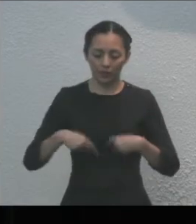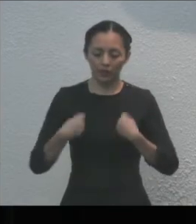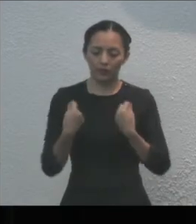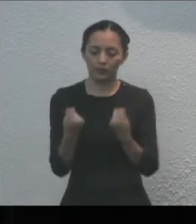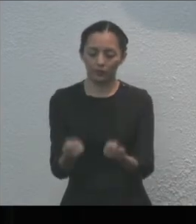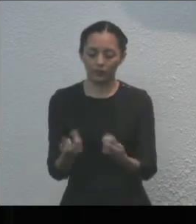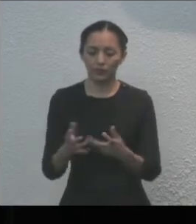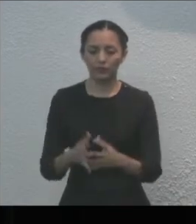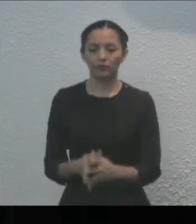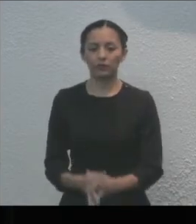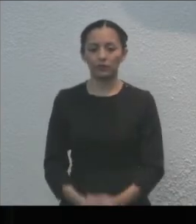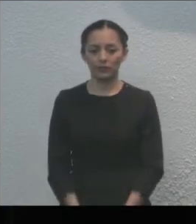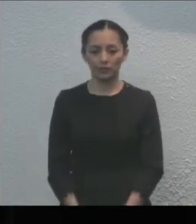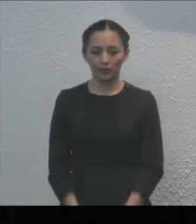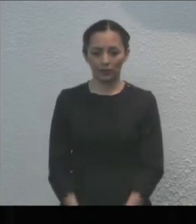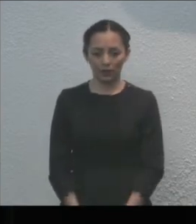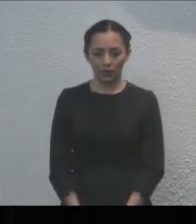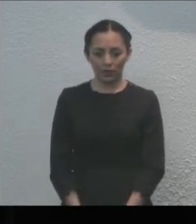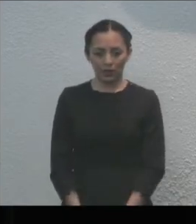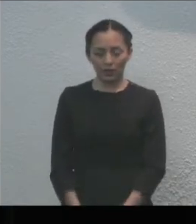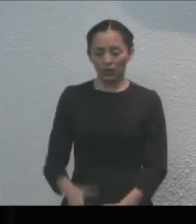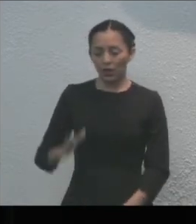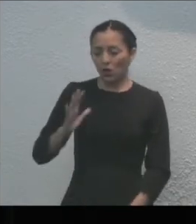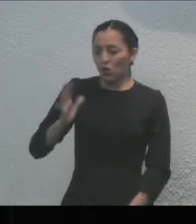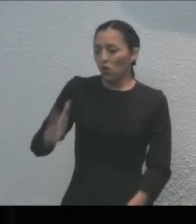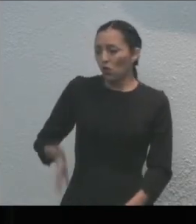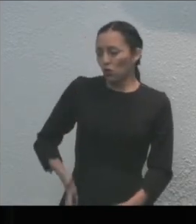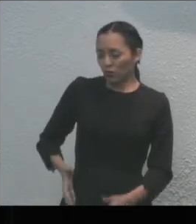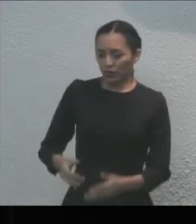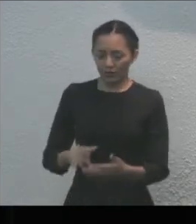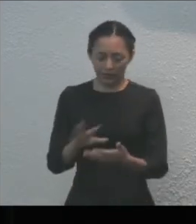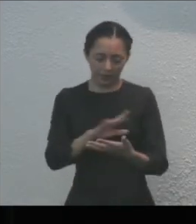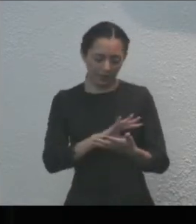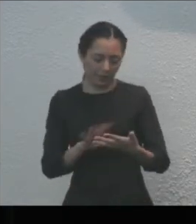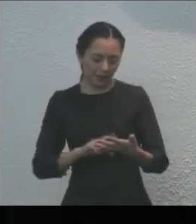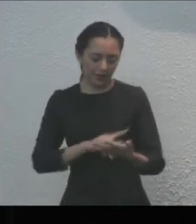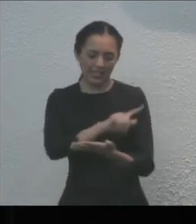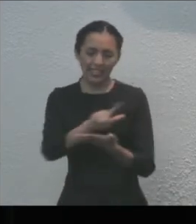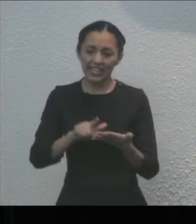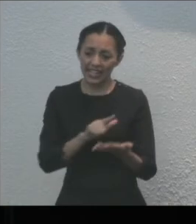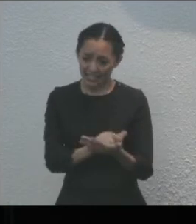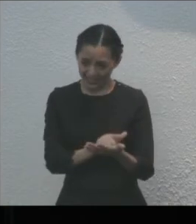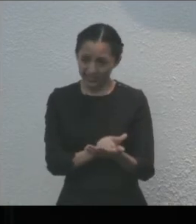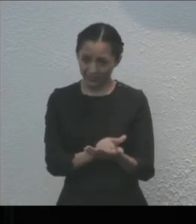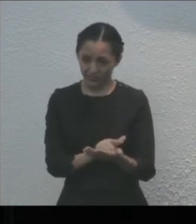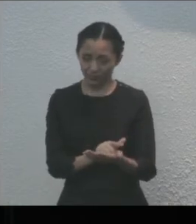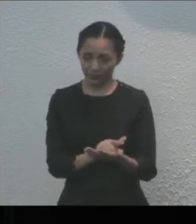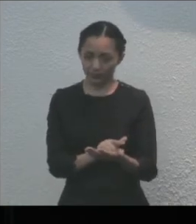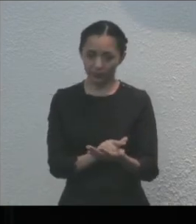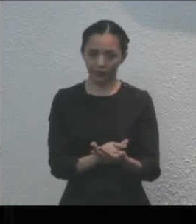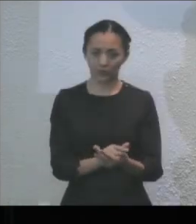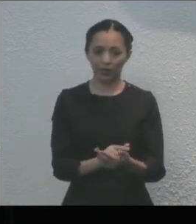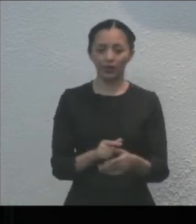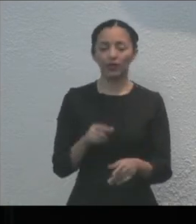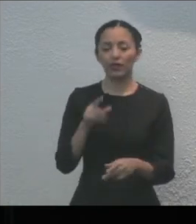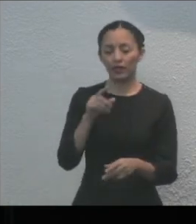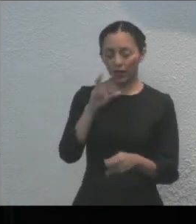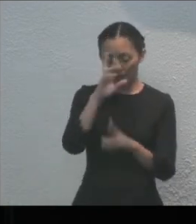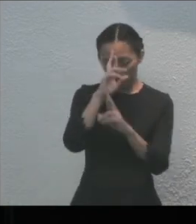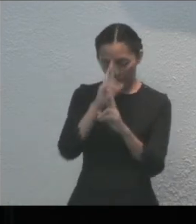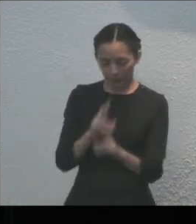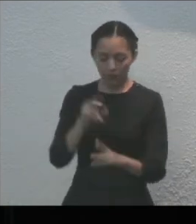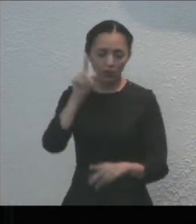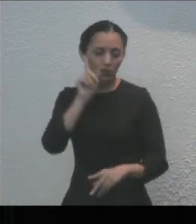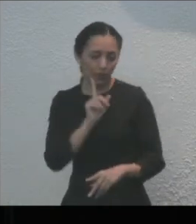A continuación, tengo el honor de leerles el decreto por el cual se instituye la medalla al mérito Distinguida Quintanarroense María Cristina